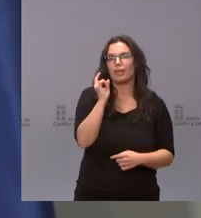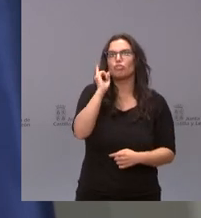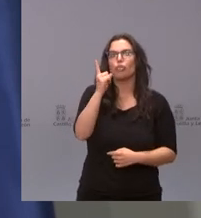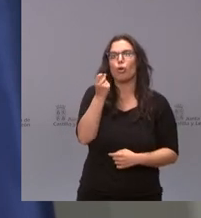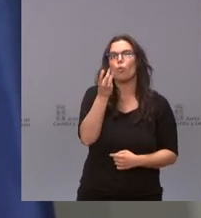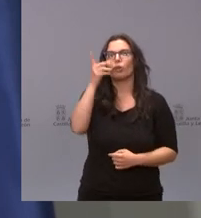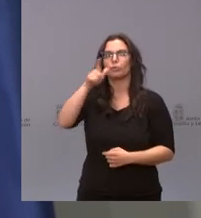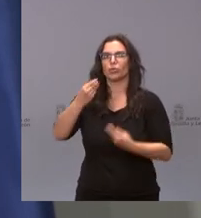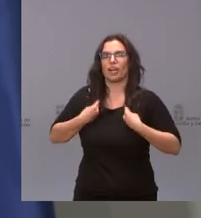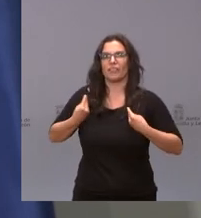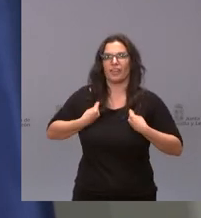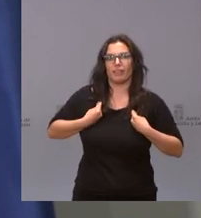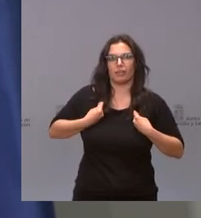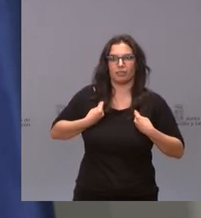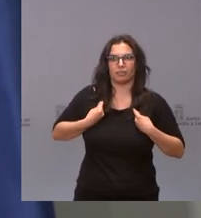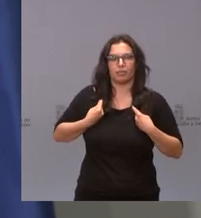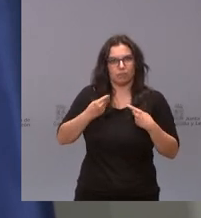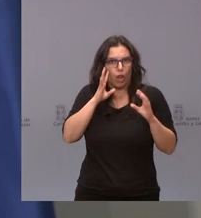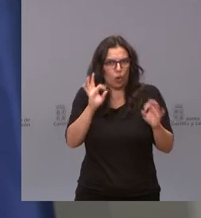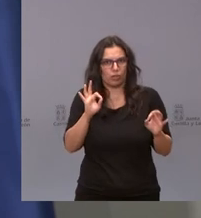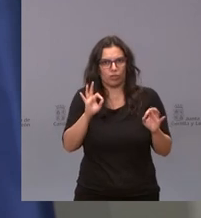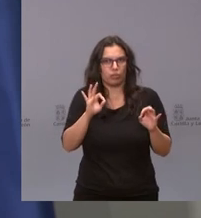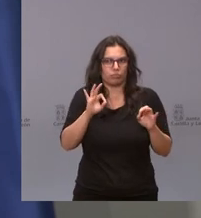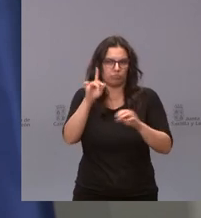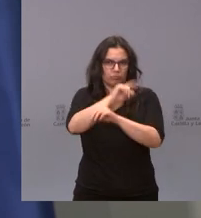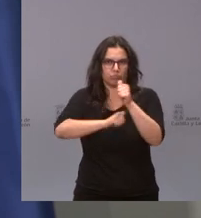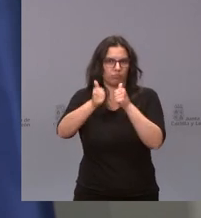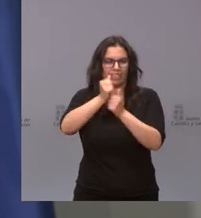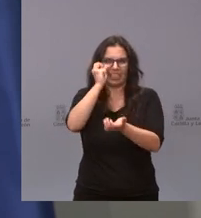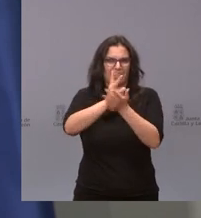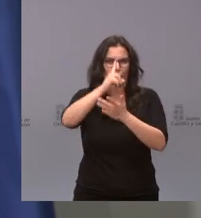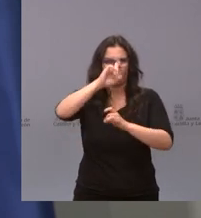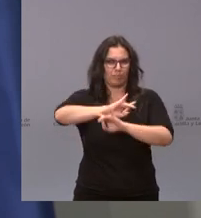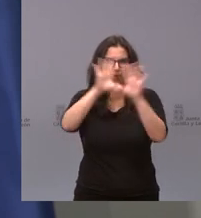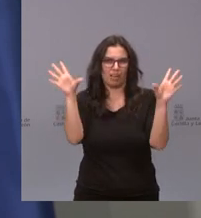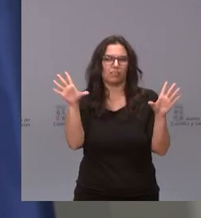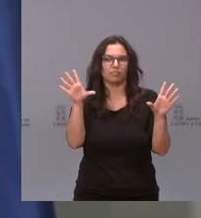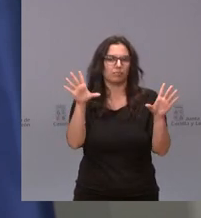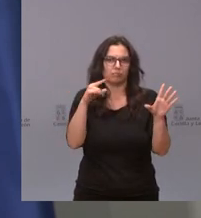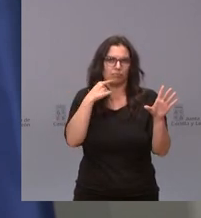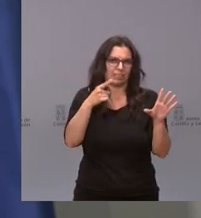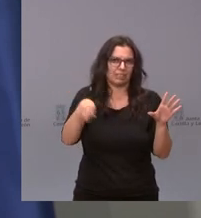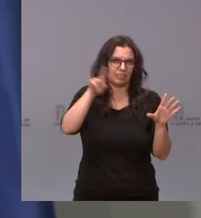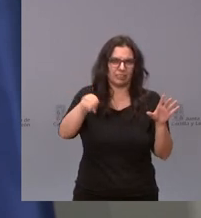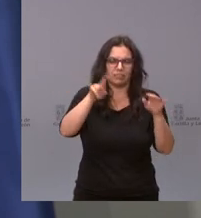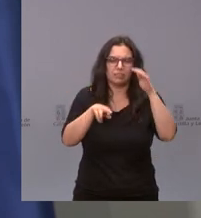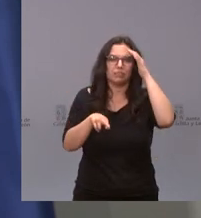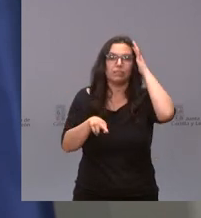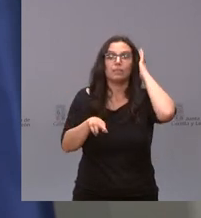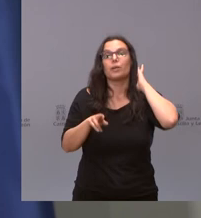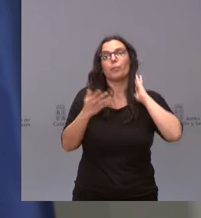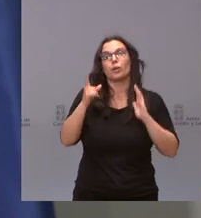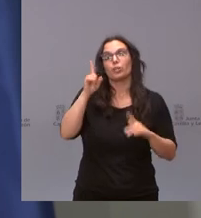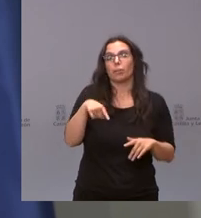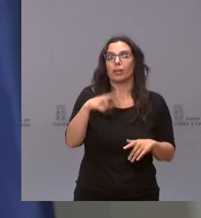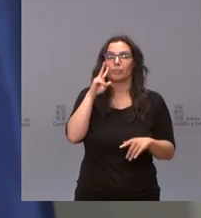la despoblación por sí misma que lo es es nuestro principal reto lo saben ustedes siempre lo repetimos pero pero